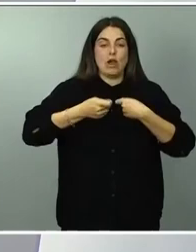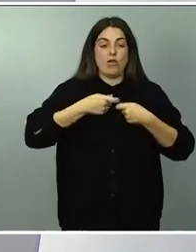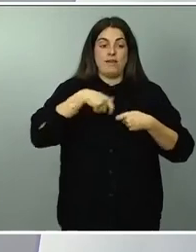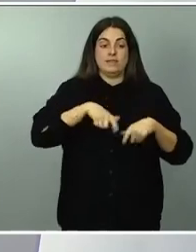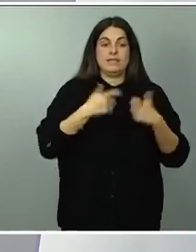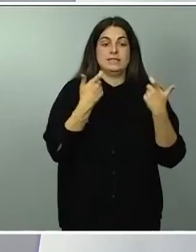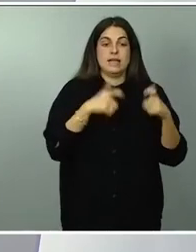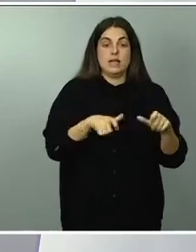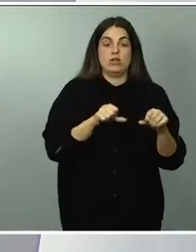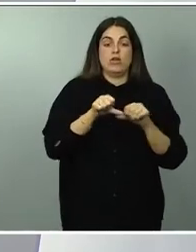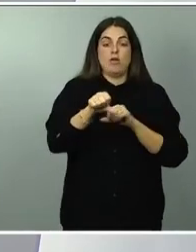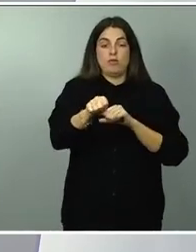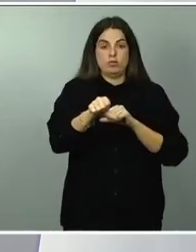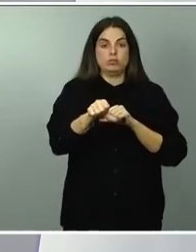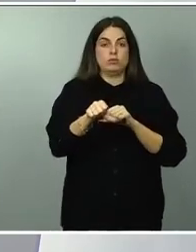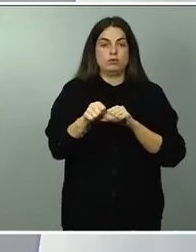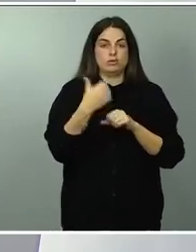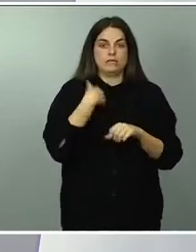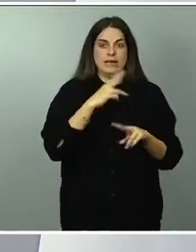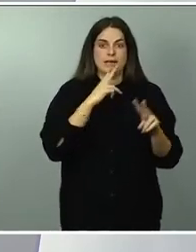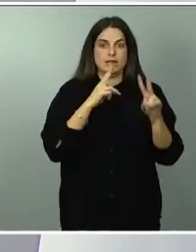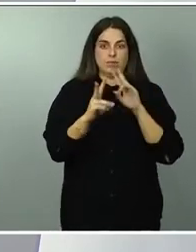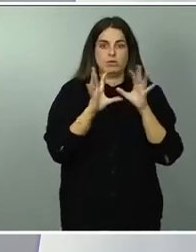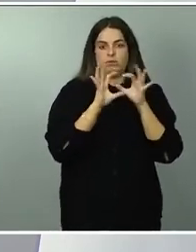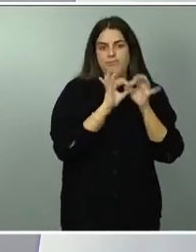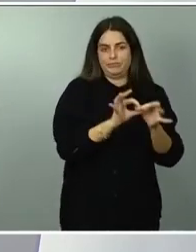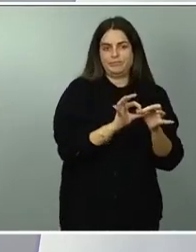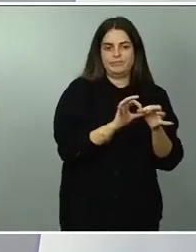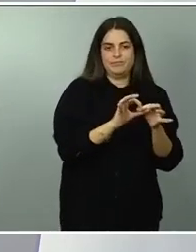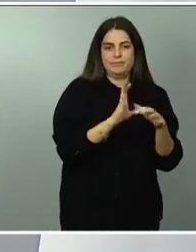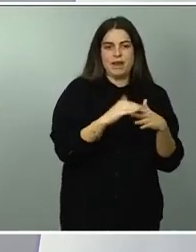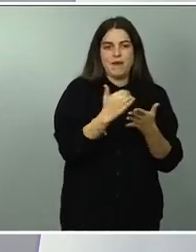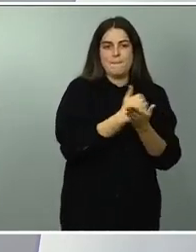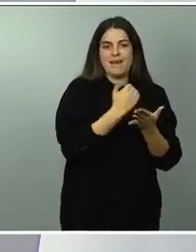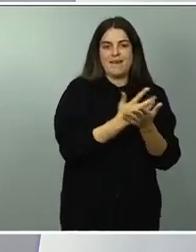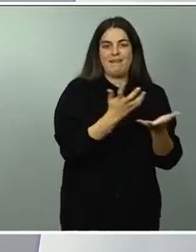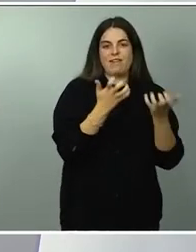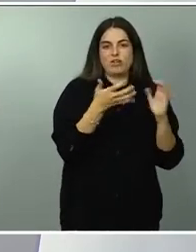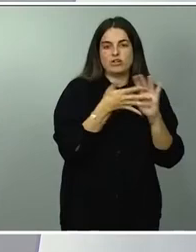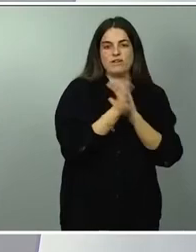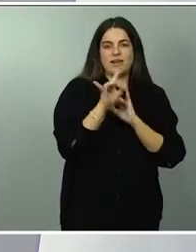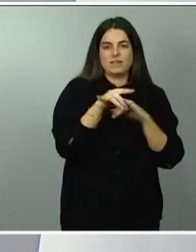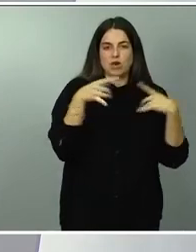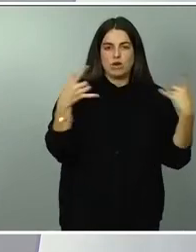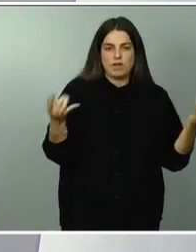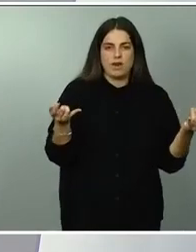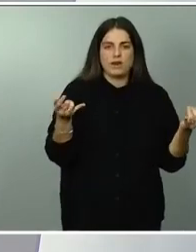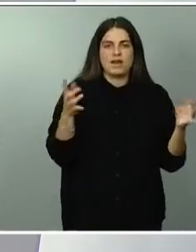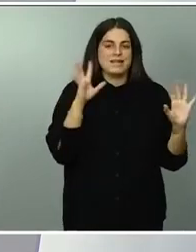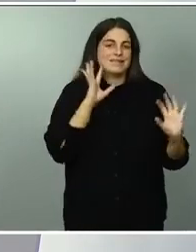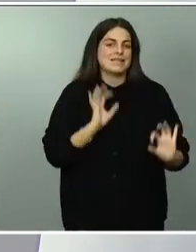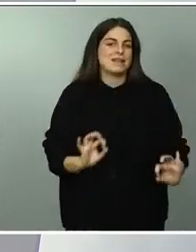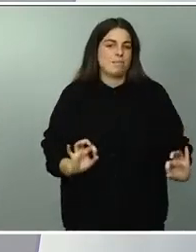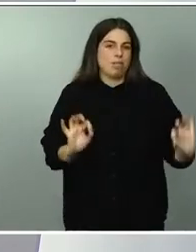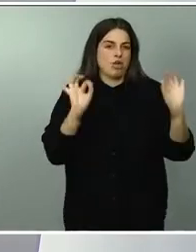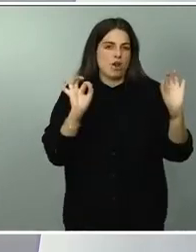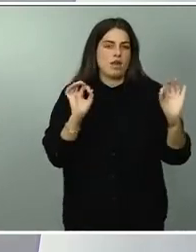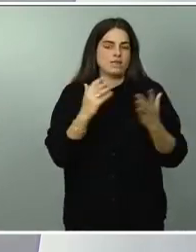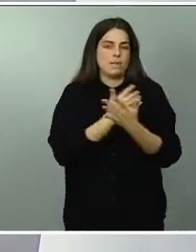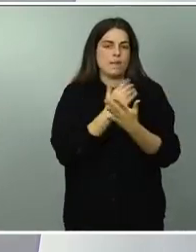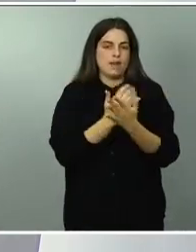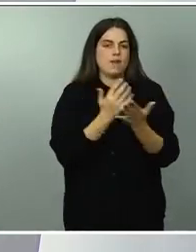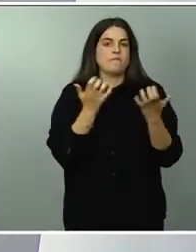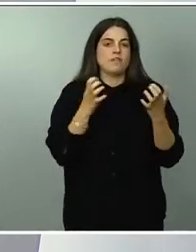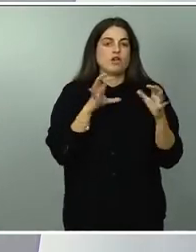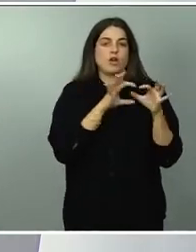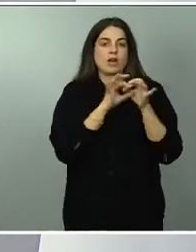cartera responde ¿no? a esos beneficios extraordinarios beneficios excepcionales en relación con la